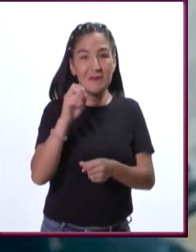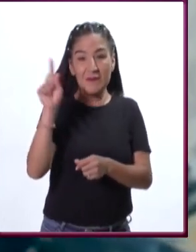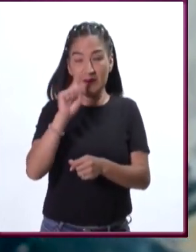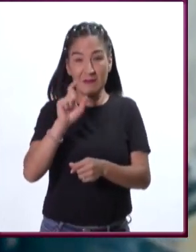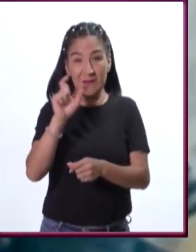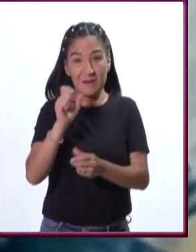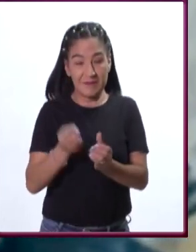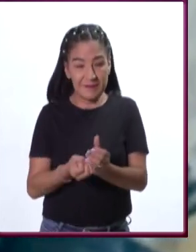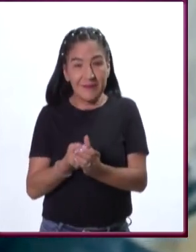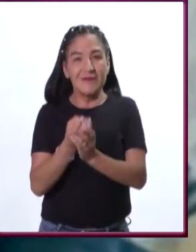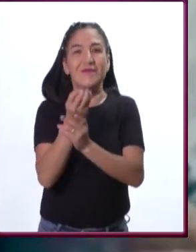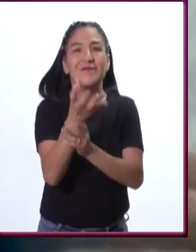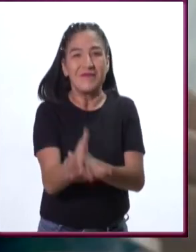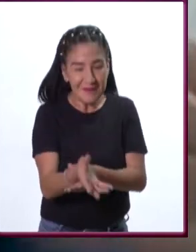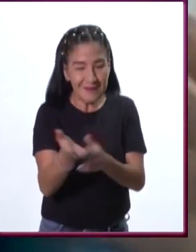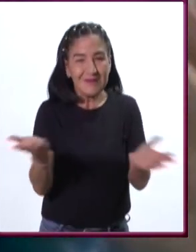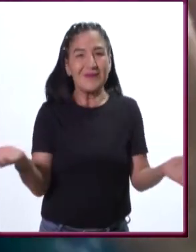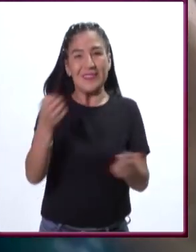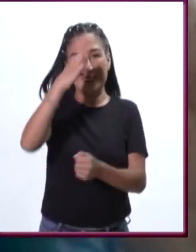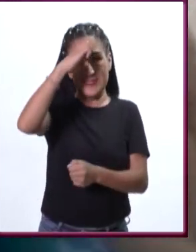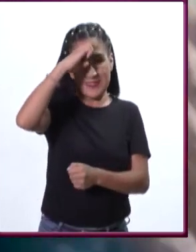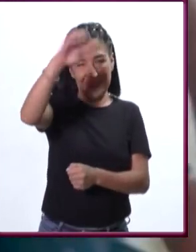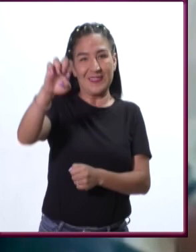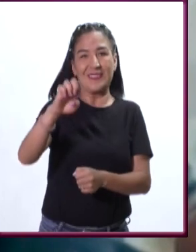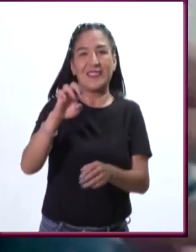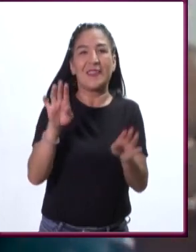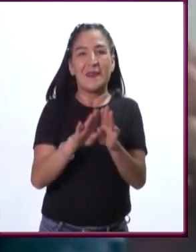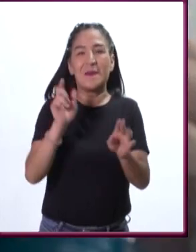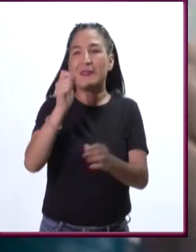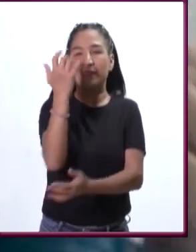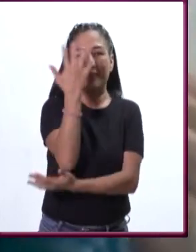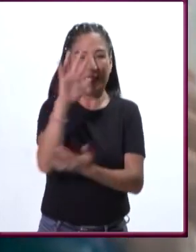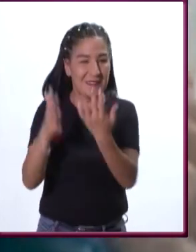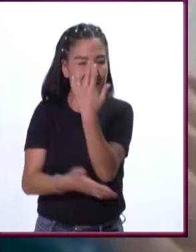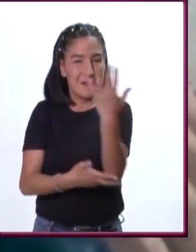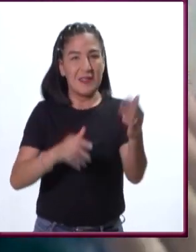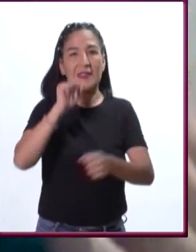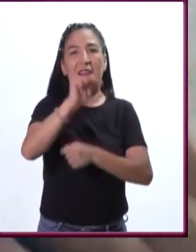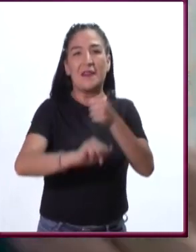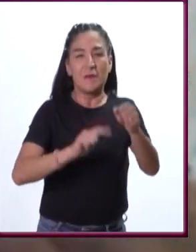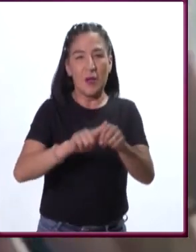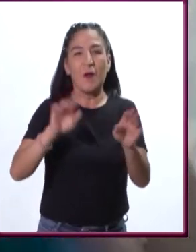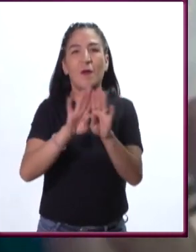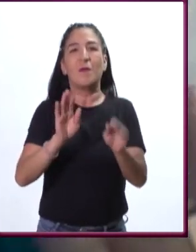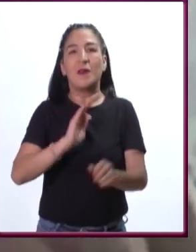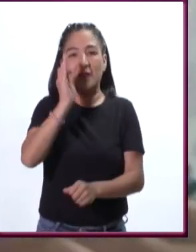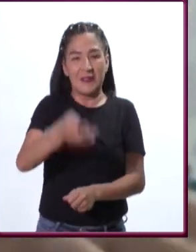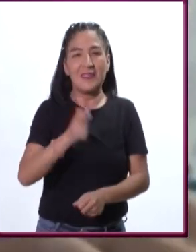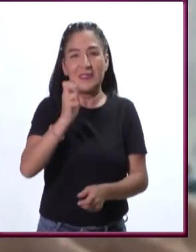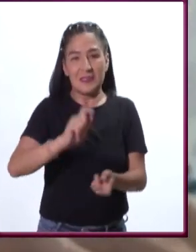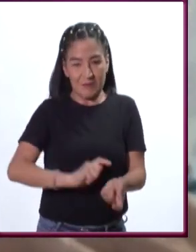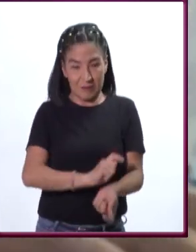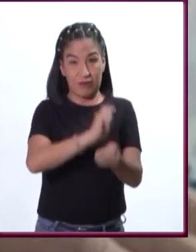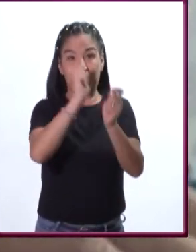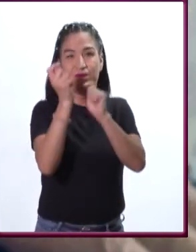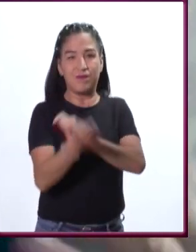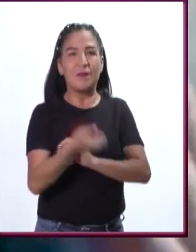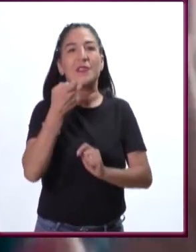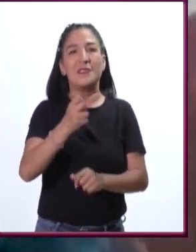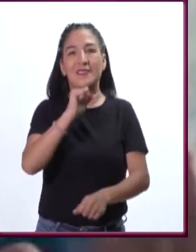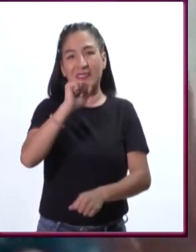salirnos de ese equilibrio que es milenario y que permitió la evolución de nuestra especie,